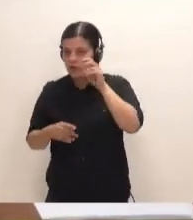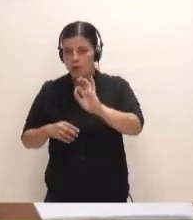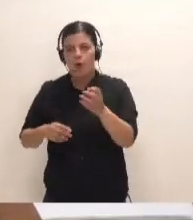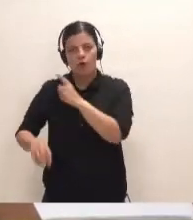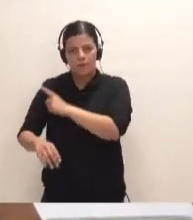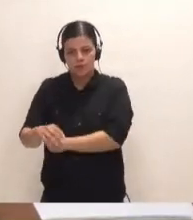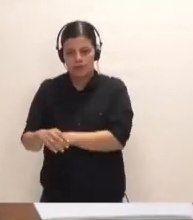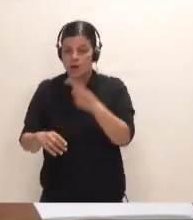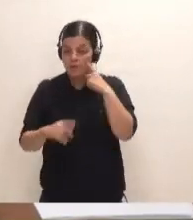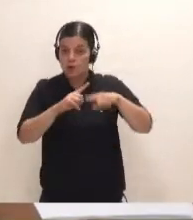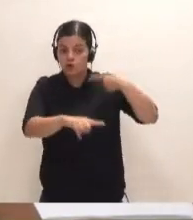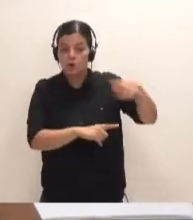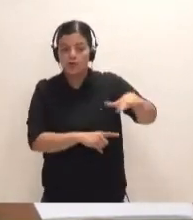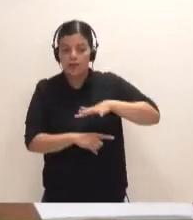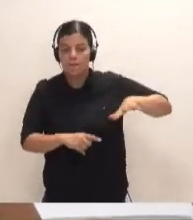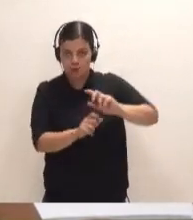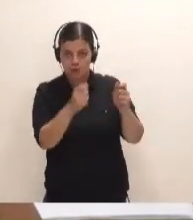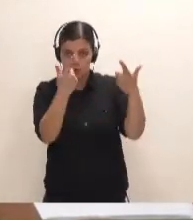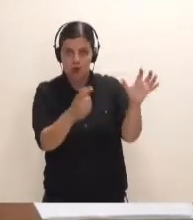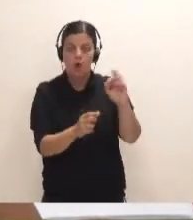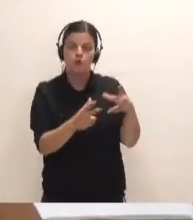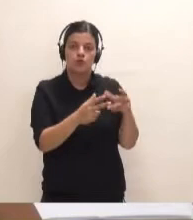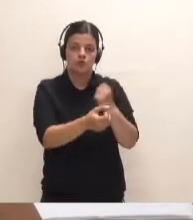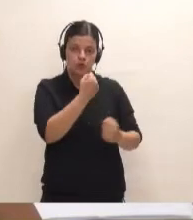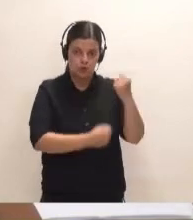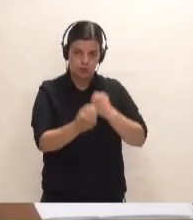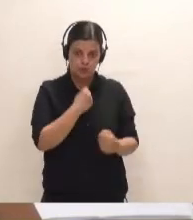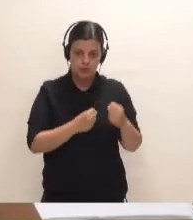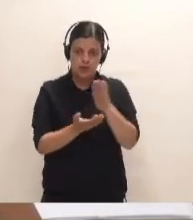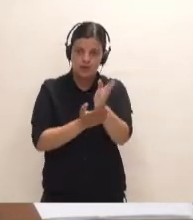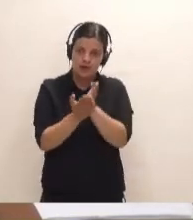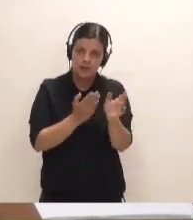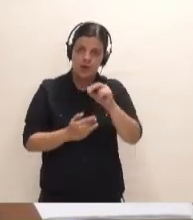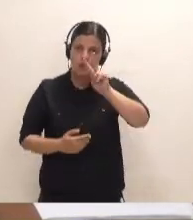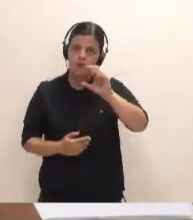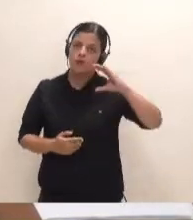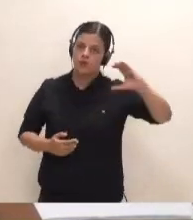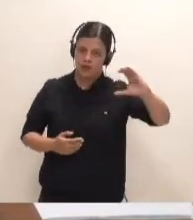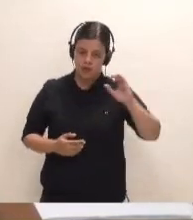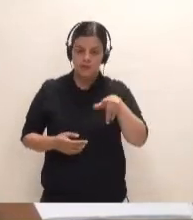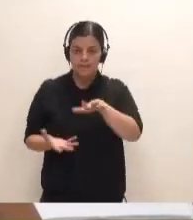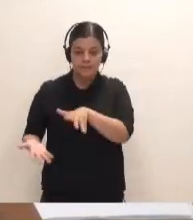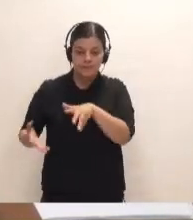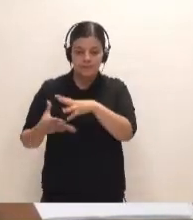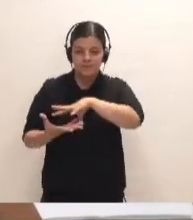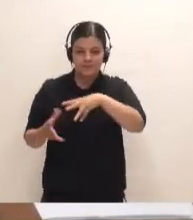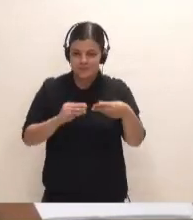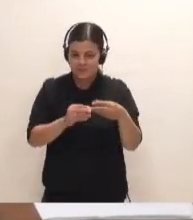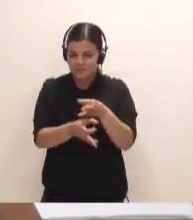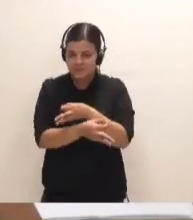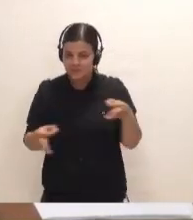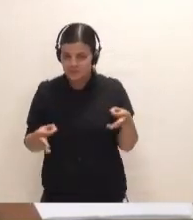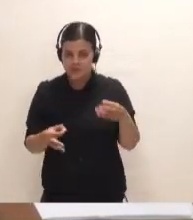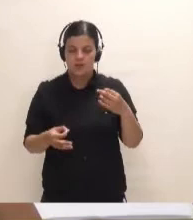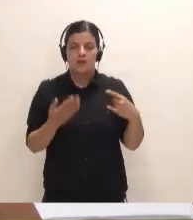Se valoran las consecuencias en el medio, medio natural y medio socioeconómico. Alternativa dos, adecuación del puerto